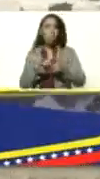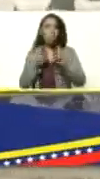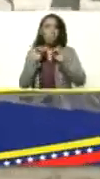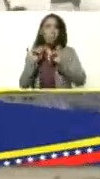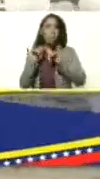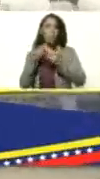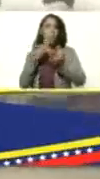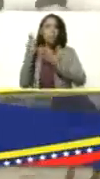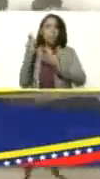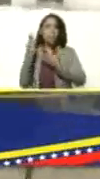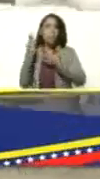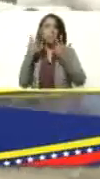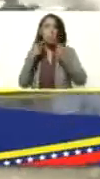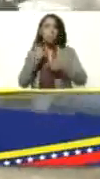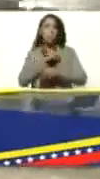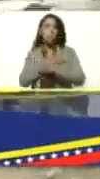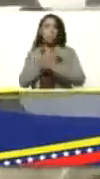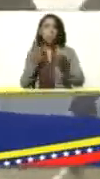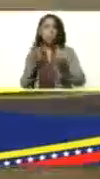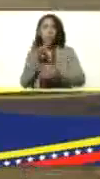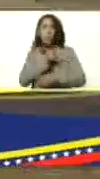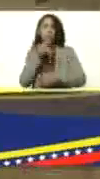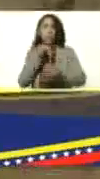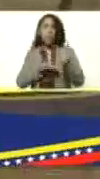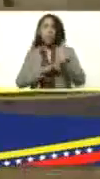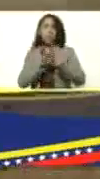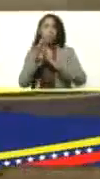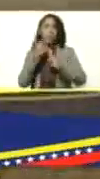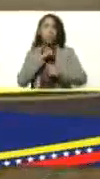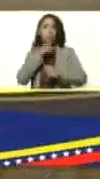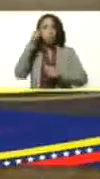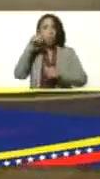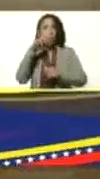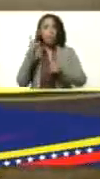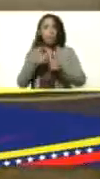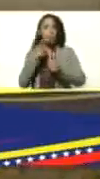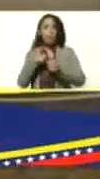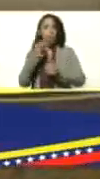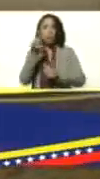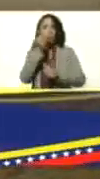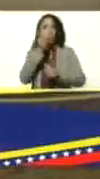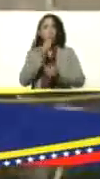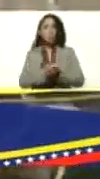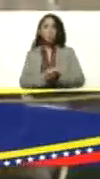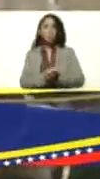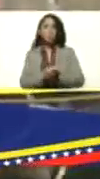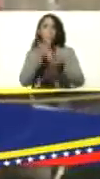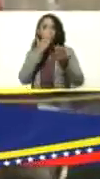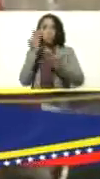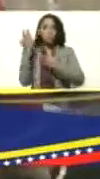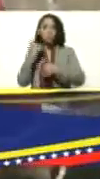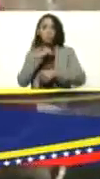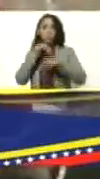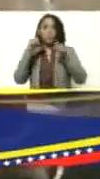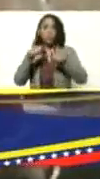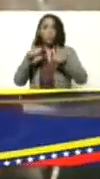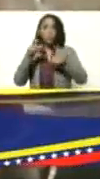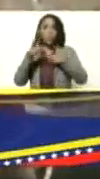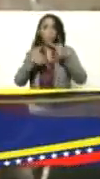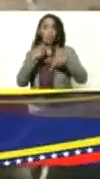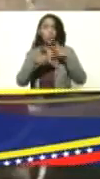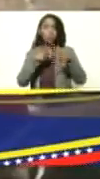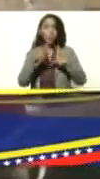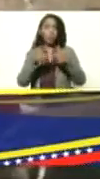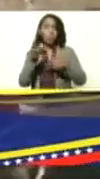lograr que el producto que ofrecemos acá sea de calidad para nuestro pueblo que es nuestro principal consumidor pues eso es que tenemos acá acá también tenemos una producción